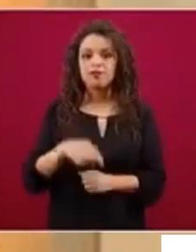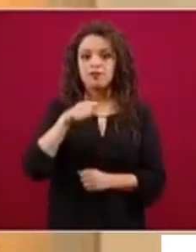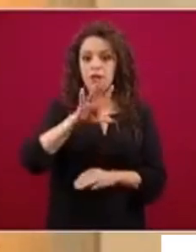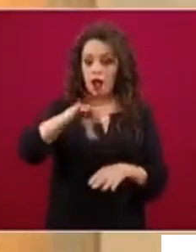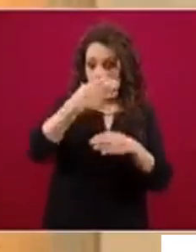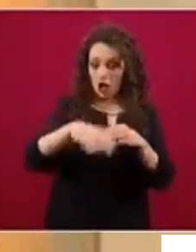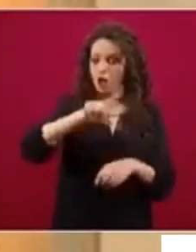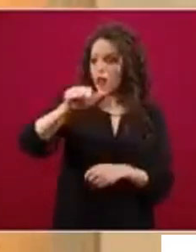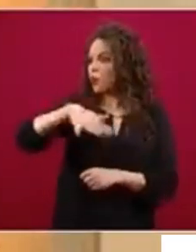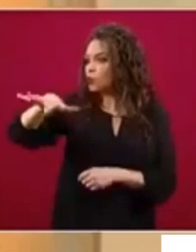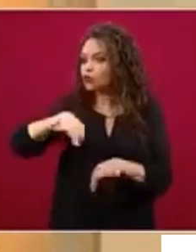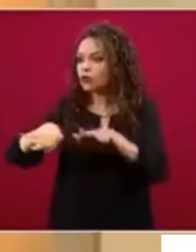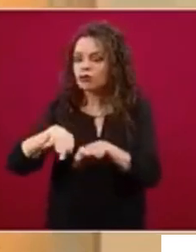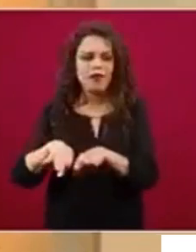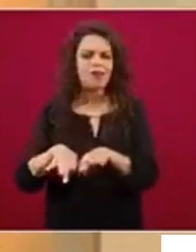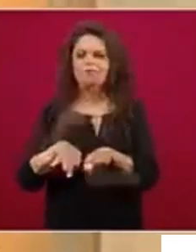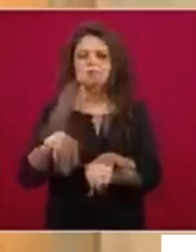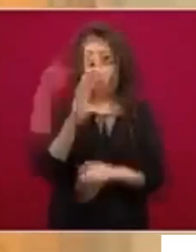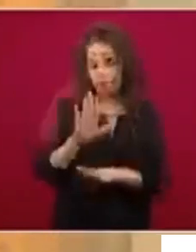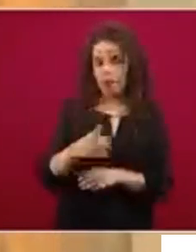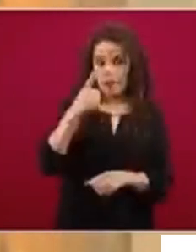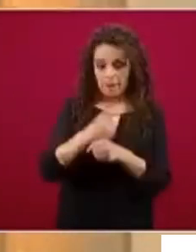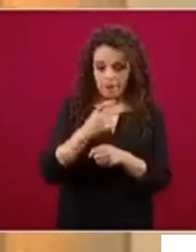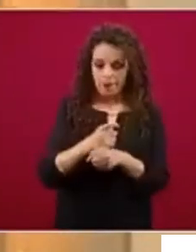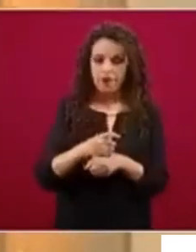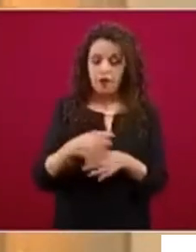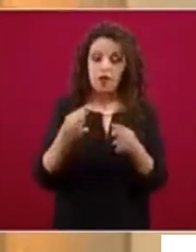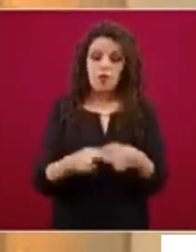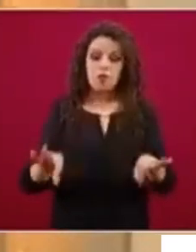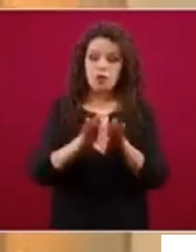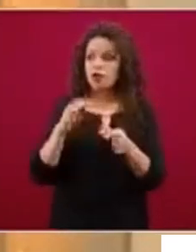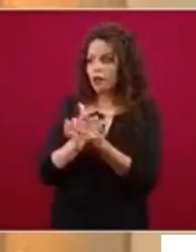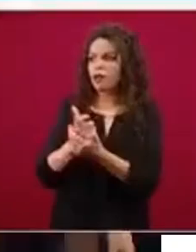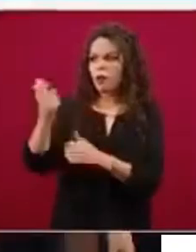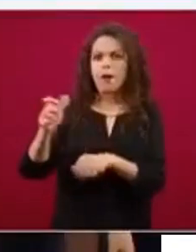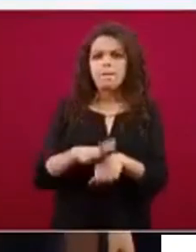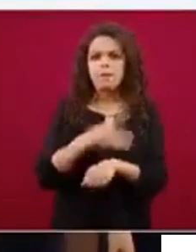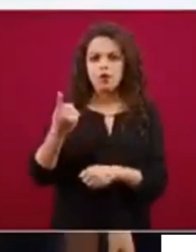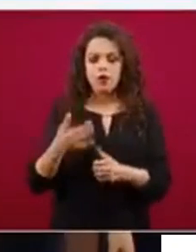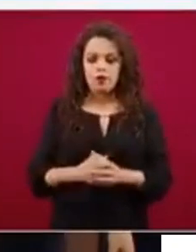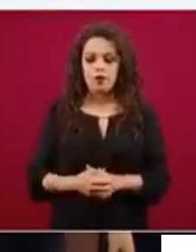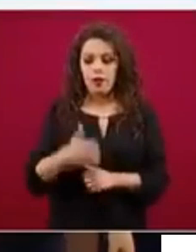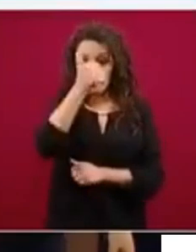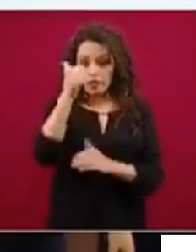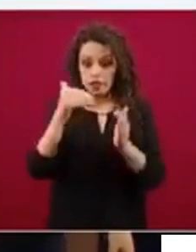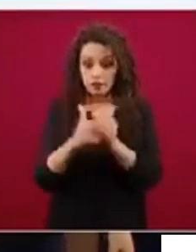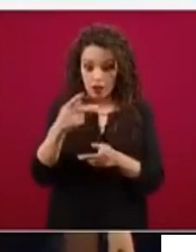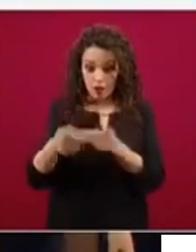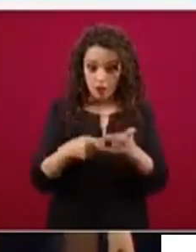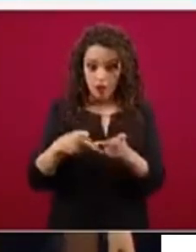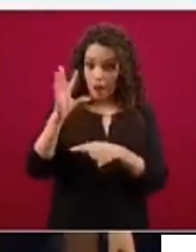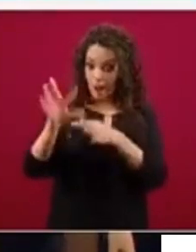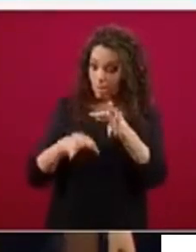fuentes de empleo y fuentes de empleo para otros jóvenes como ellos. Si el joven reembolsa los primeros 6 mil pesos en tiempo y forma durante los